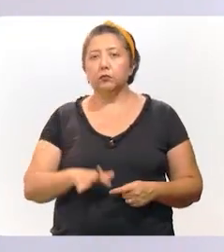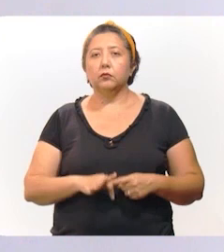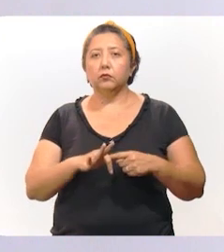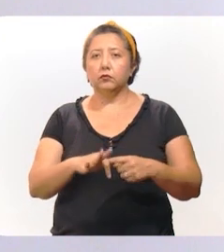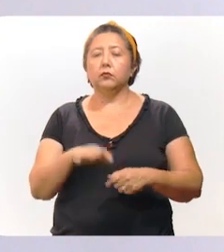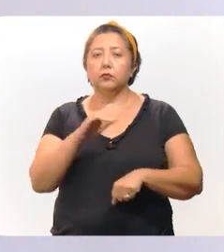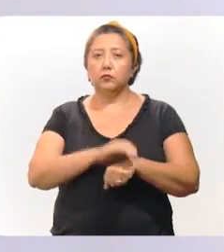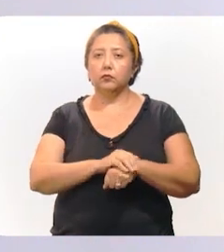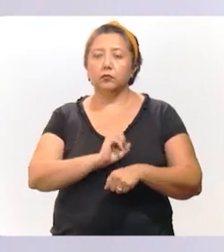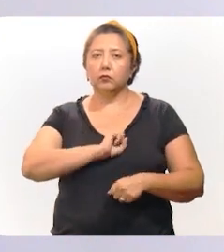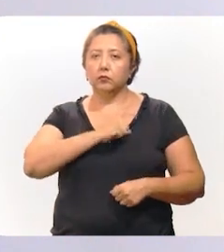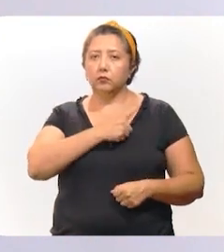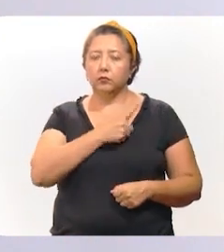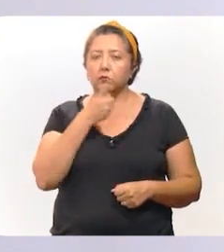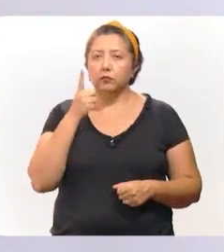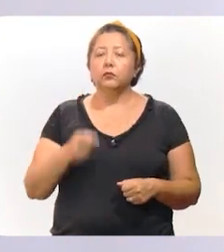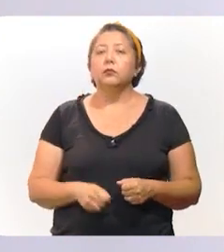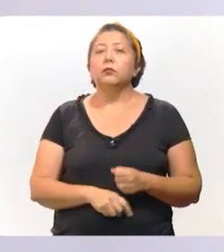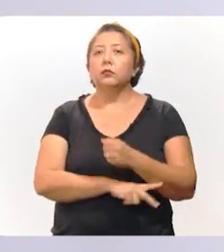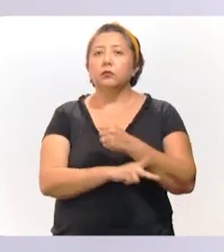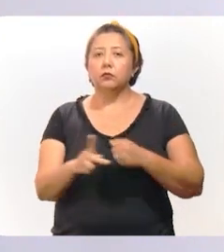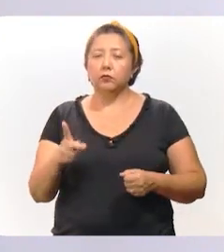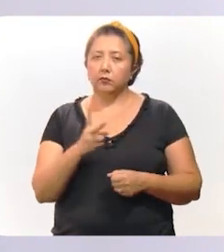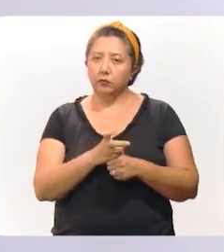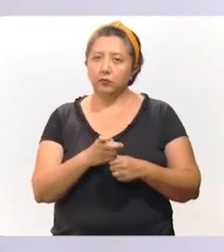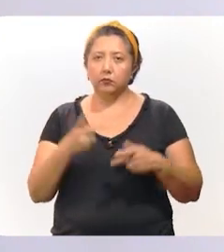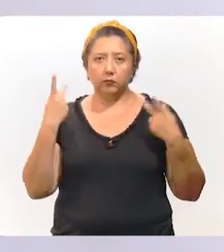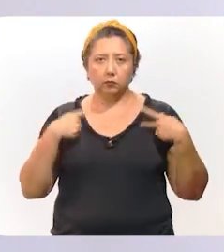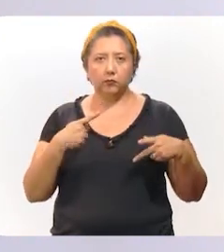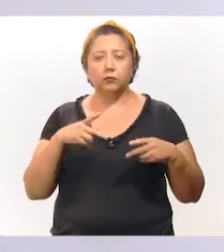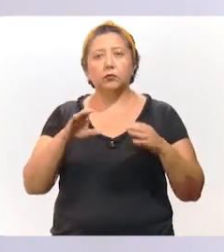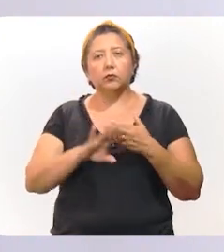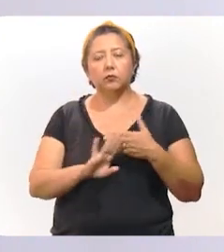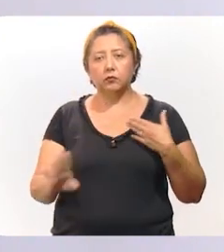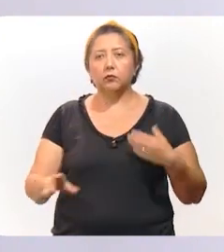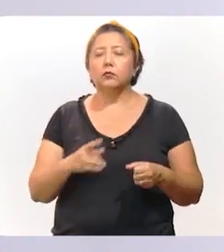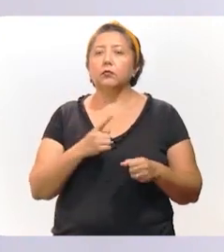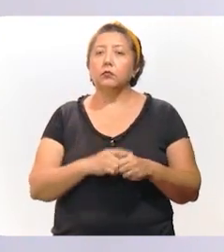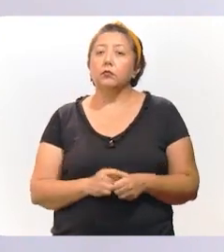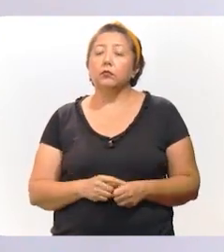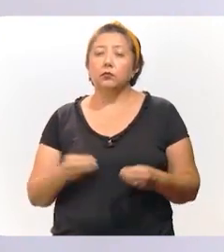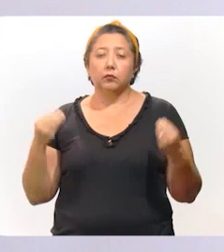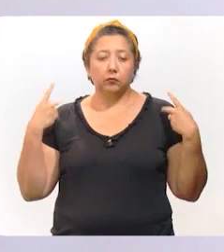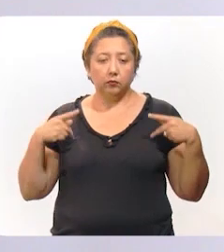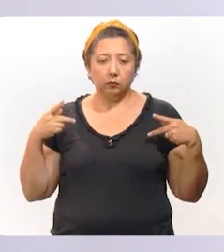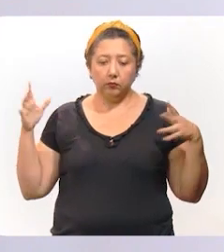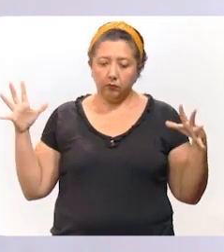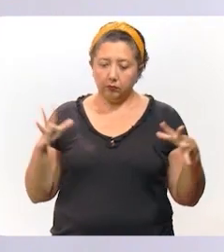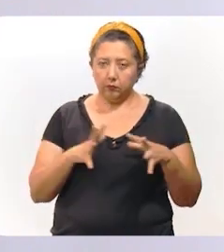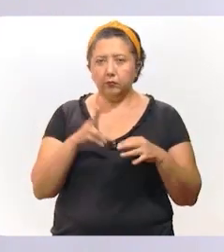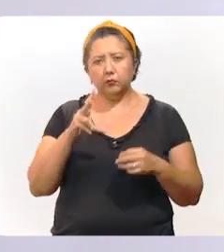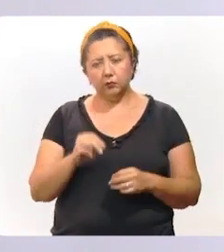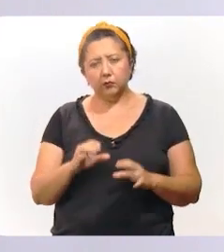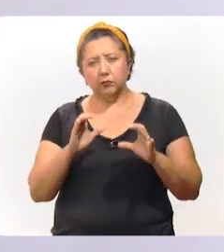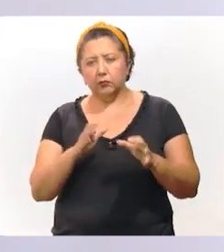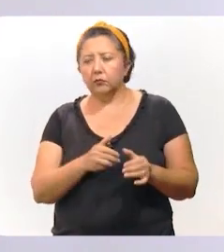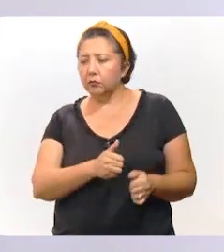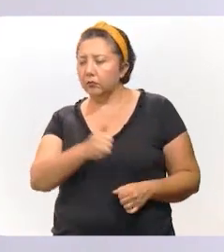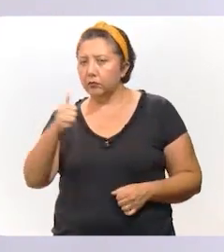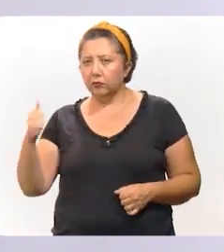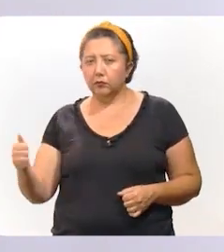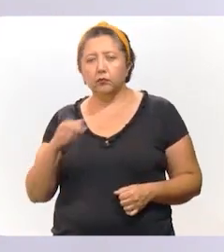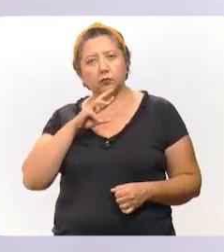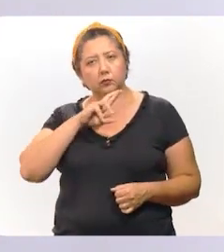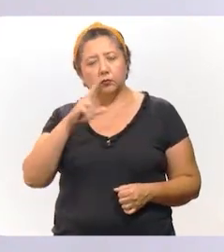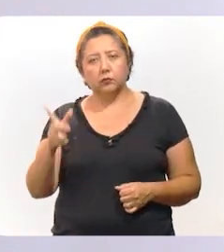presencia de los amigos de la salud en las playas para seguir invitando a la gente a evitar lugares concurridos, promover la responsabilidad individual y